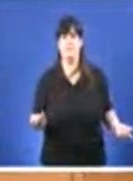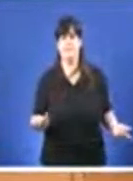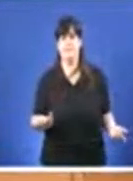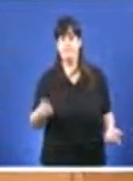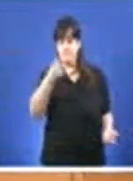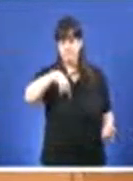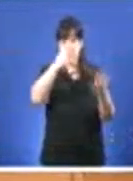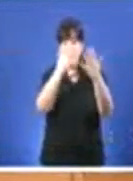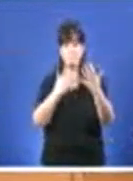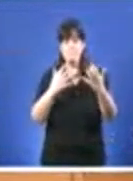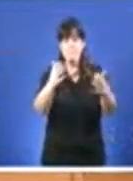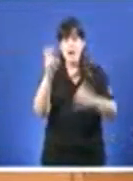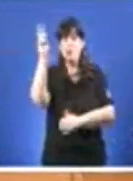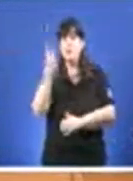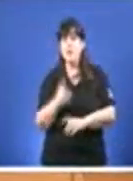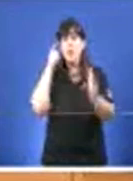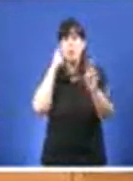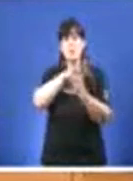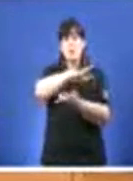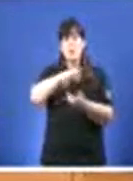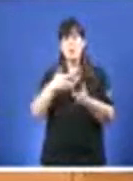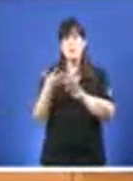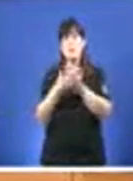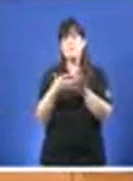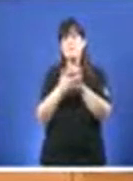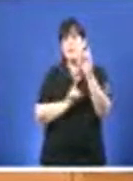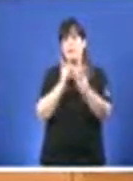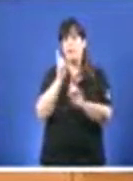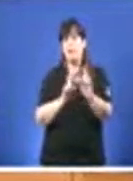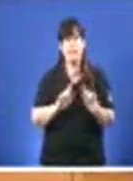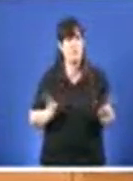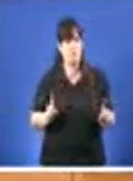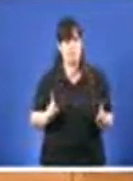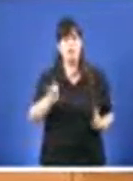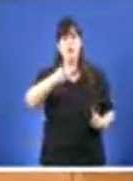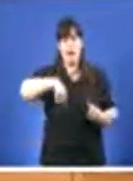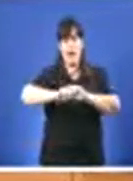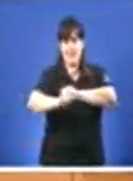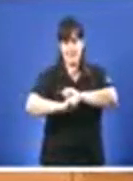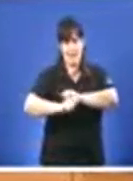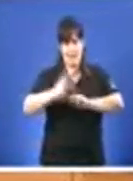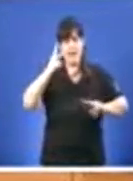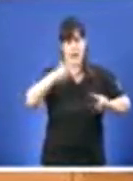comentar as noticias, sino para debatir a estrategia para prever e correcir esta situación.